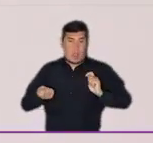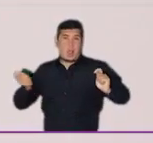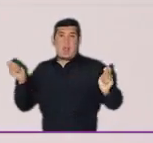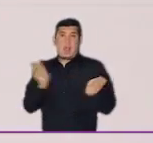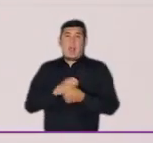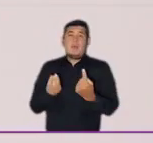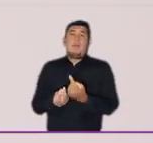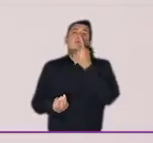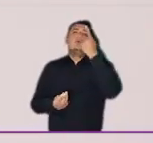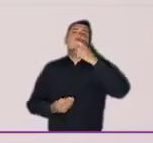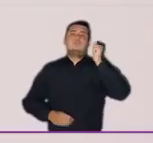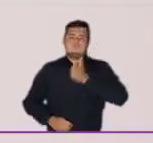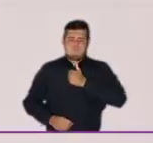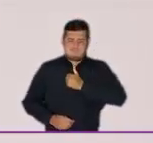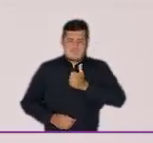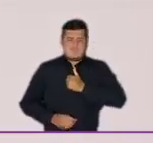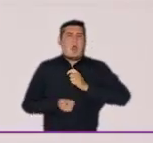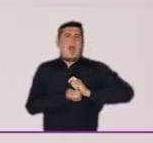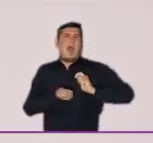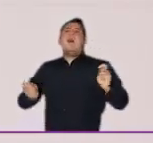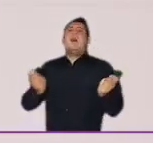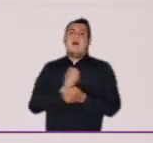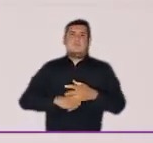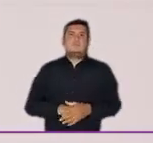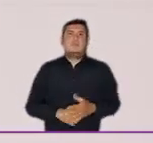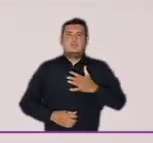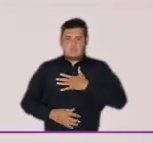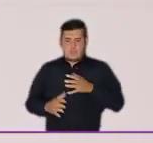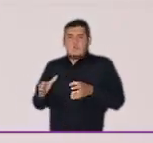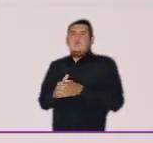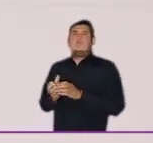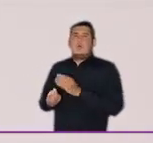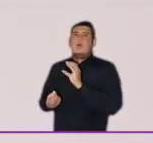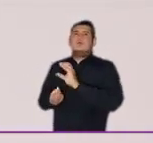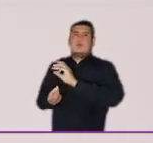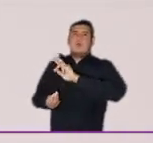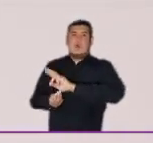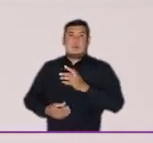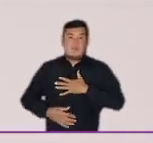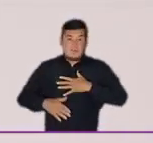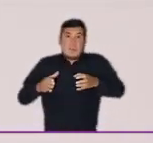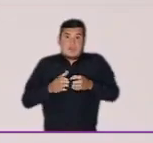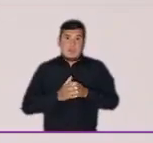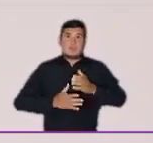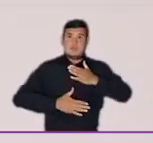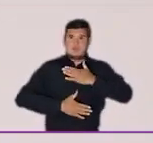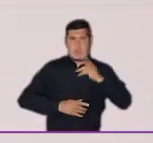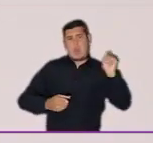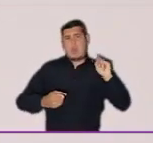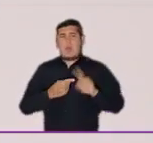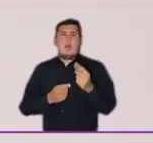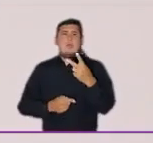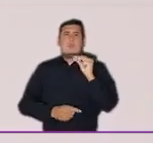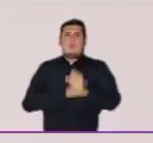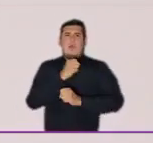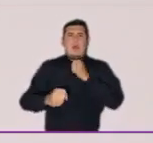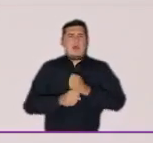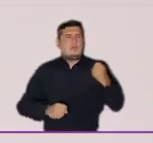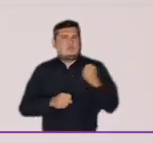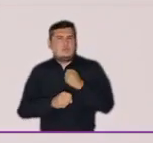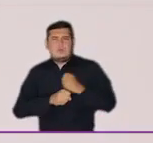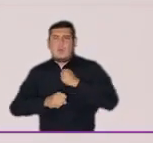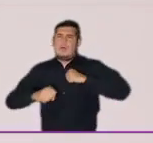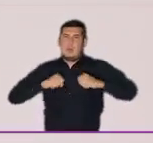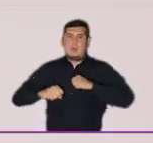somos el cambio de Cambio Radical. Mi equipo y yo hemos demostrado resultados por más de 20 años. Nuestra gestión habla por